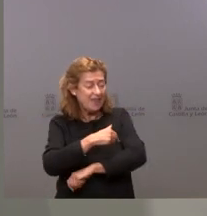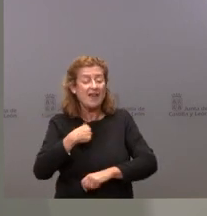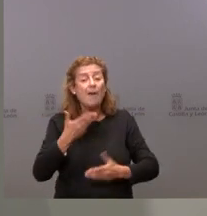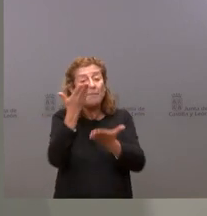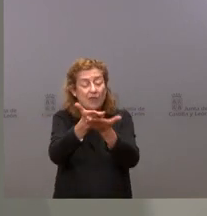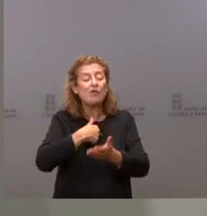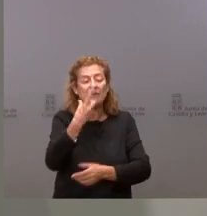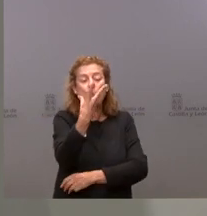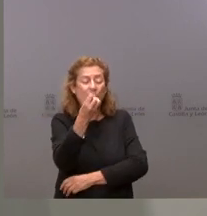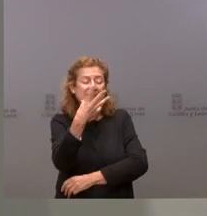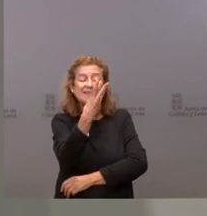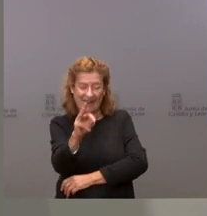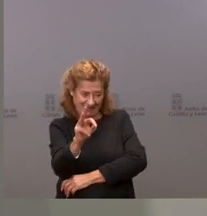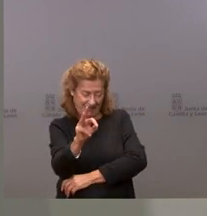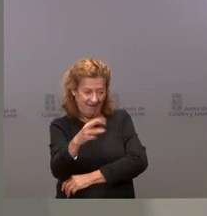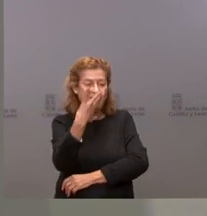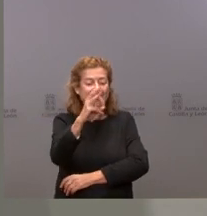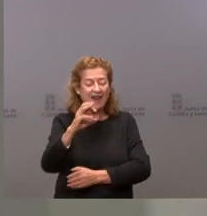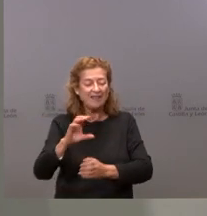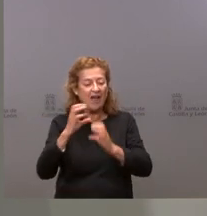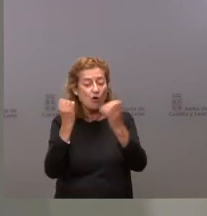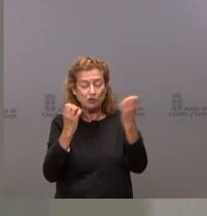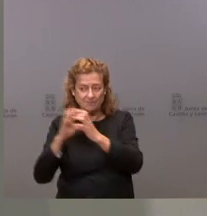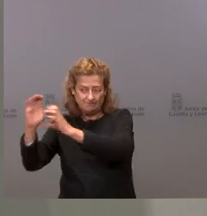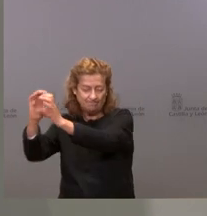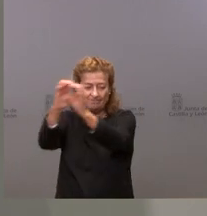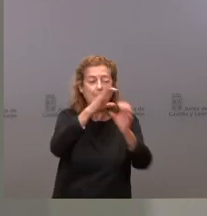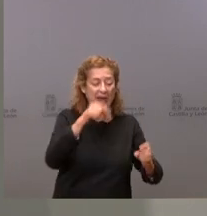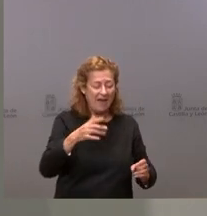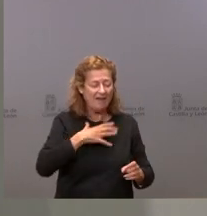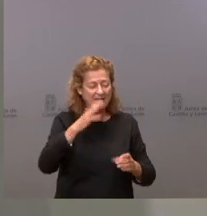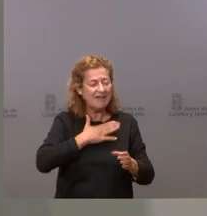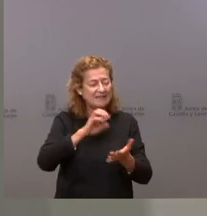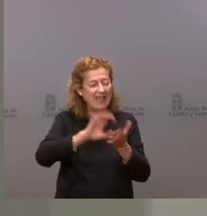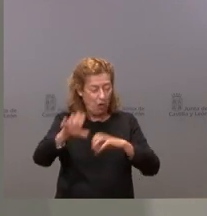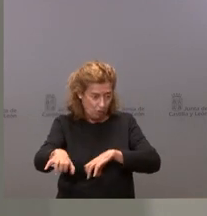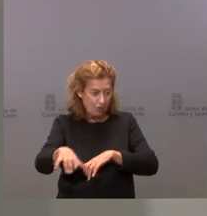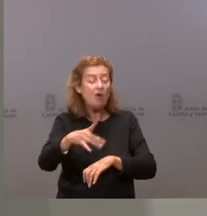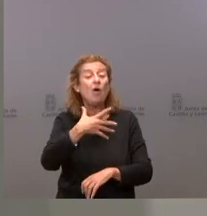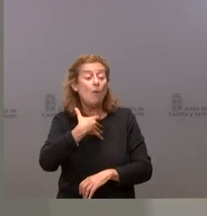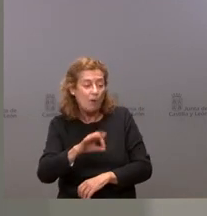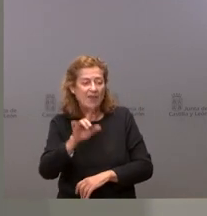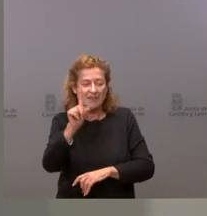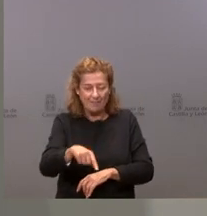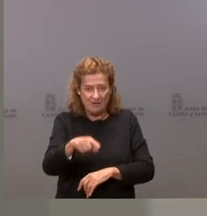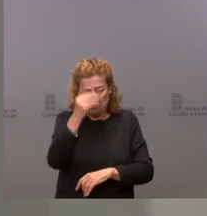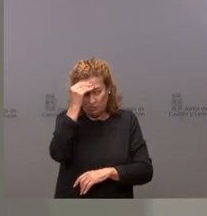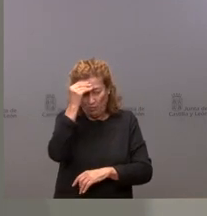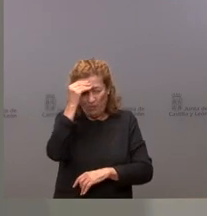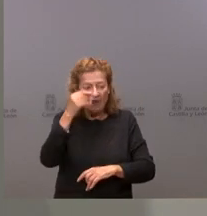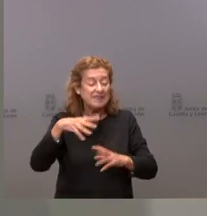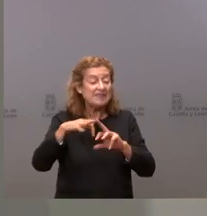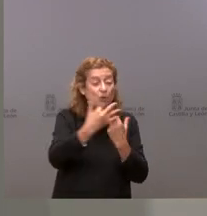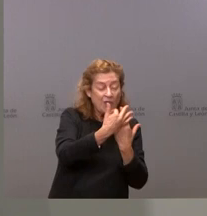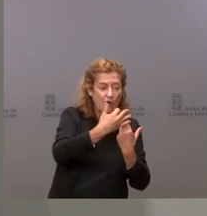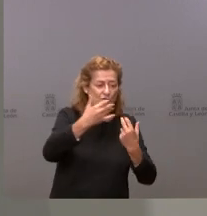de estas unidades móviles para nuestra comunidad autónoma, que es también lo que creemos que nos podría corresponder en función de nuestra situación